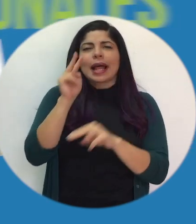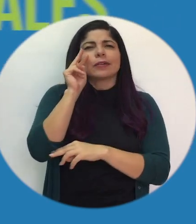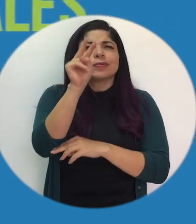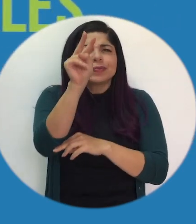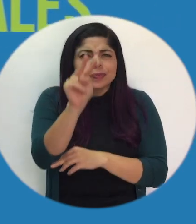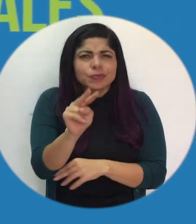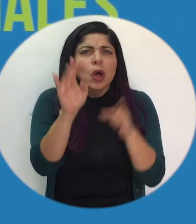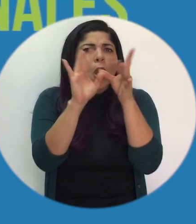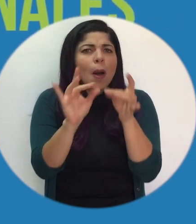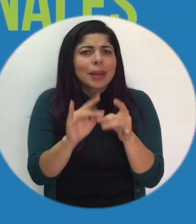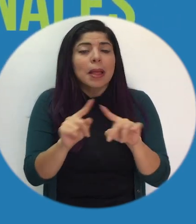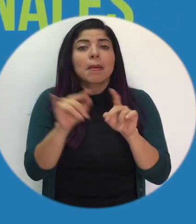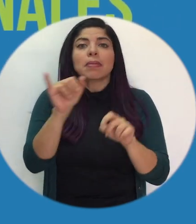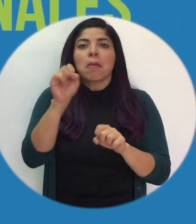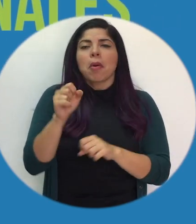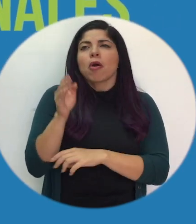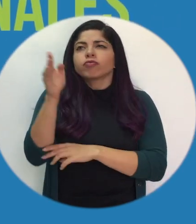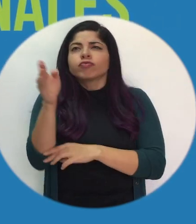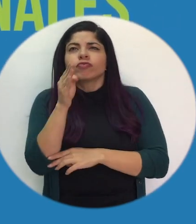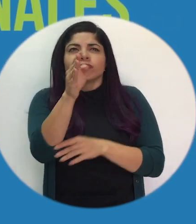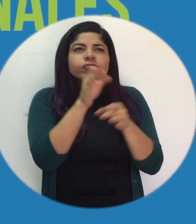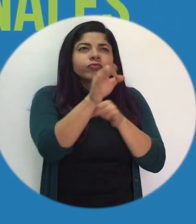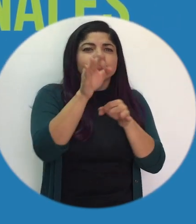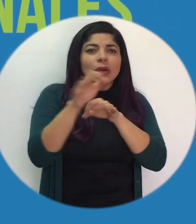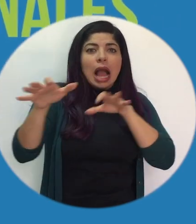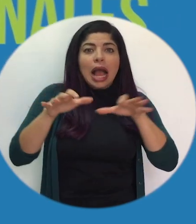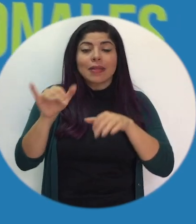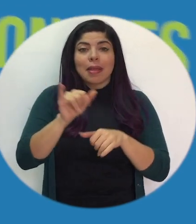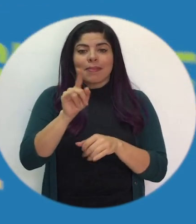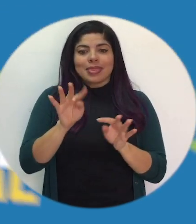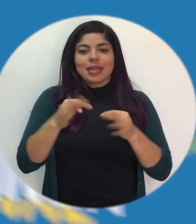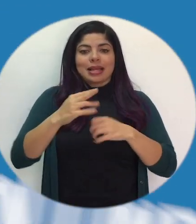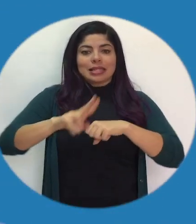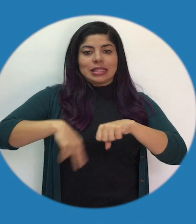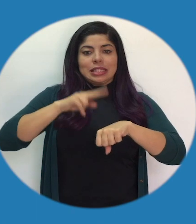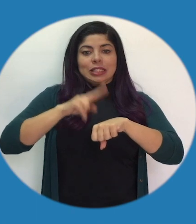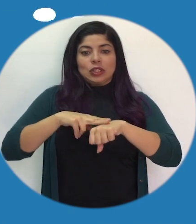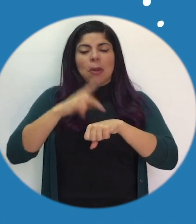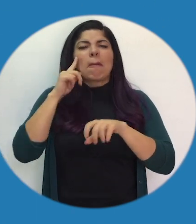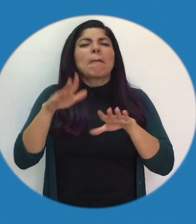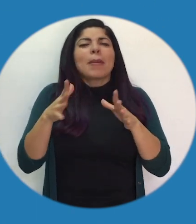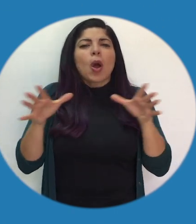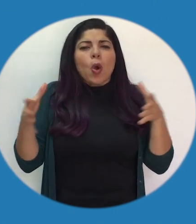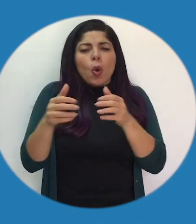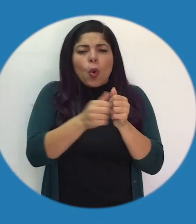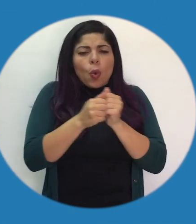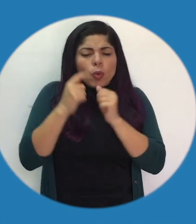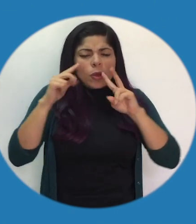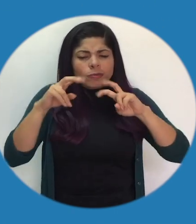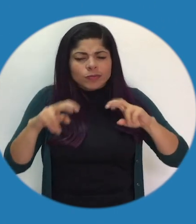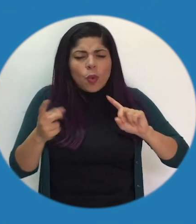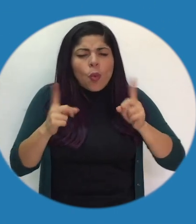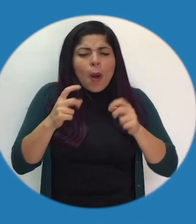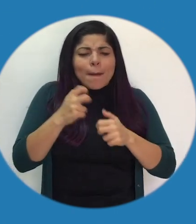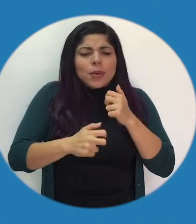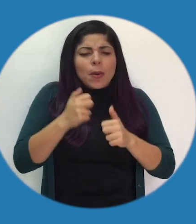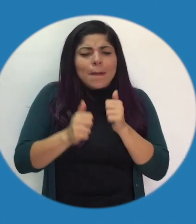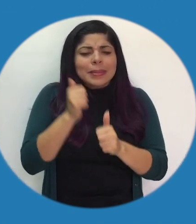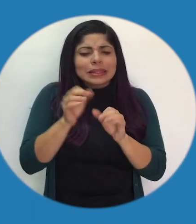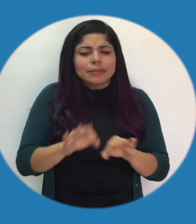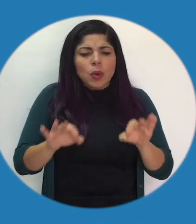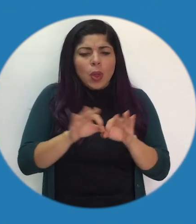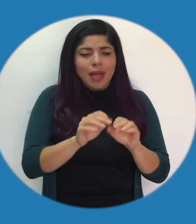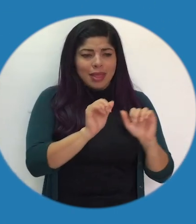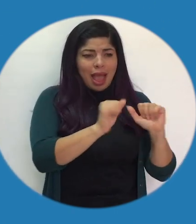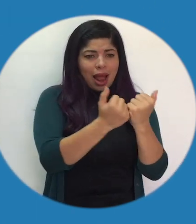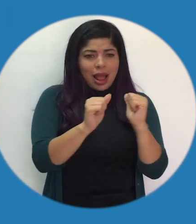comentará en línea, pero también asistirá a actividades regionales y un taller nacional para encontrar juntos los problemas más importantes